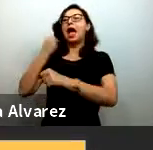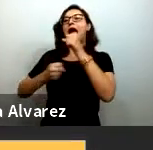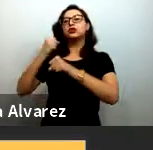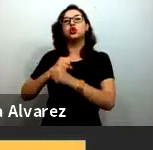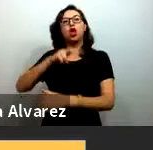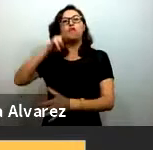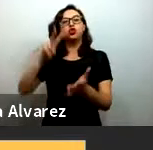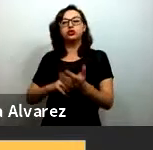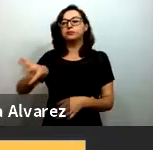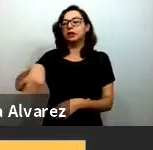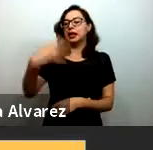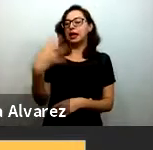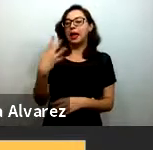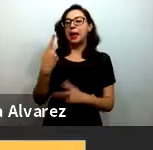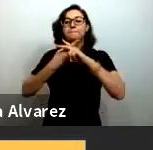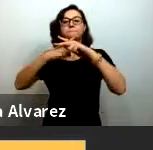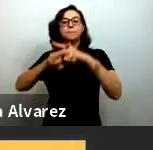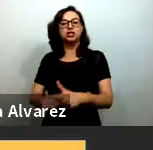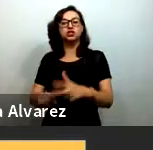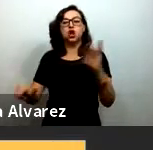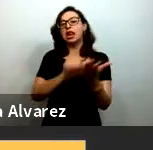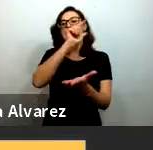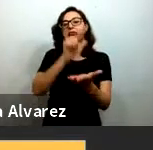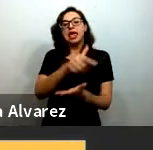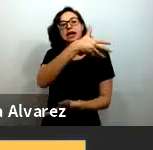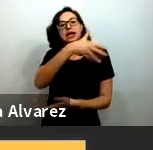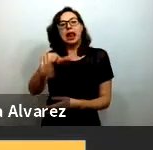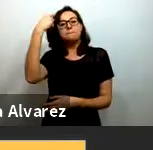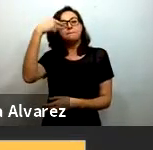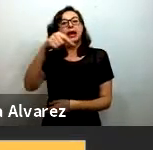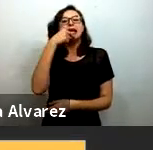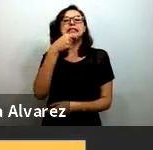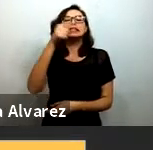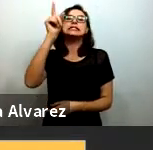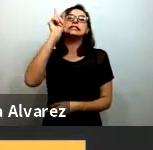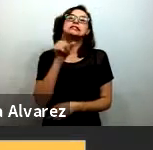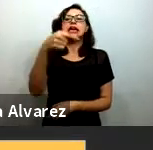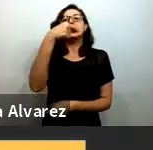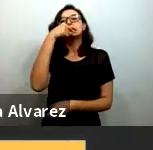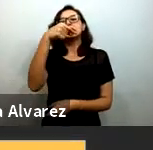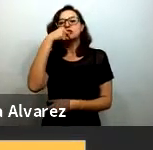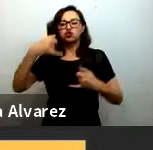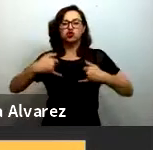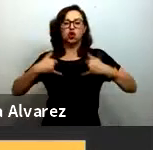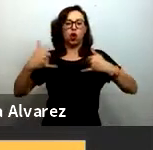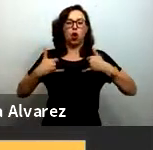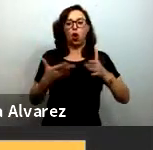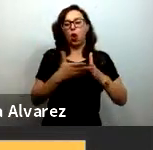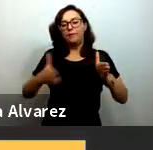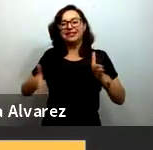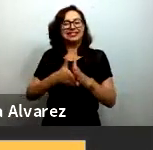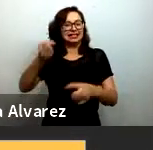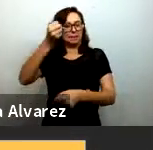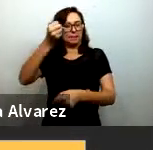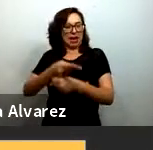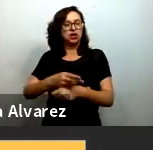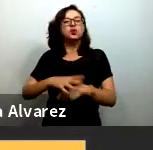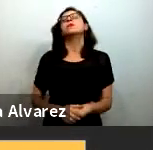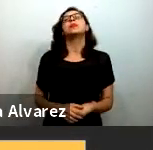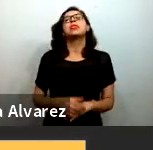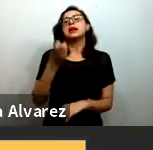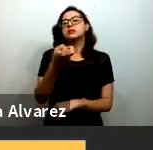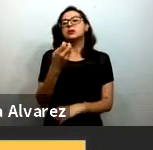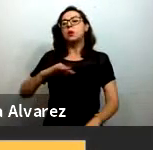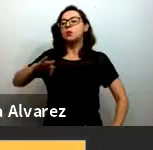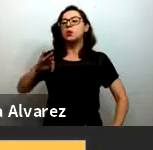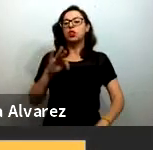la ley general de derechos de niñas niños y adolescentes y esa ley permitió la creación del sistema de protección